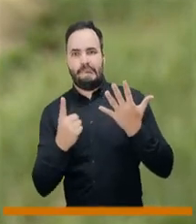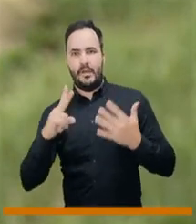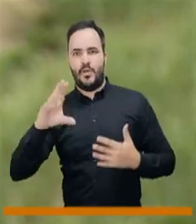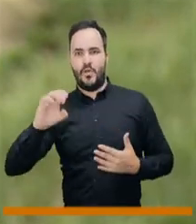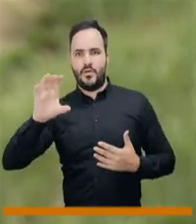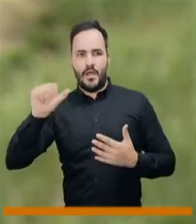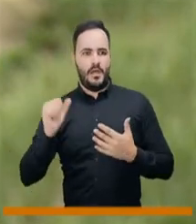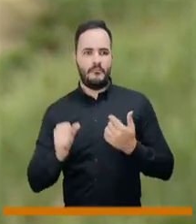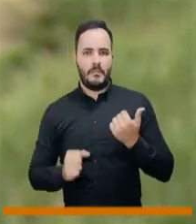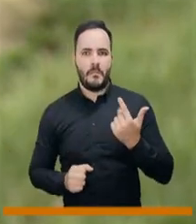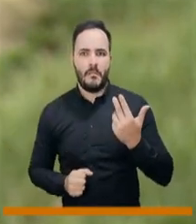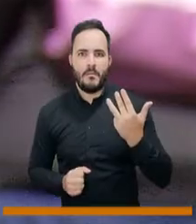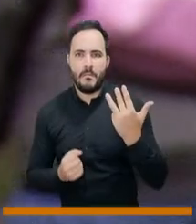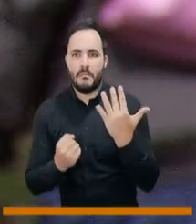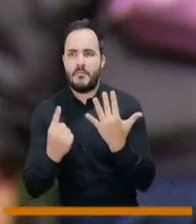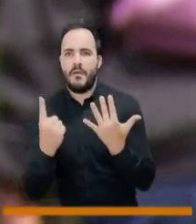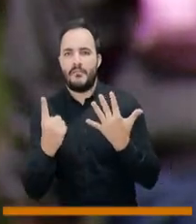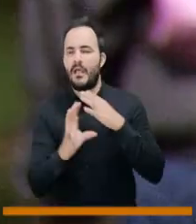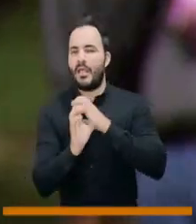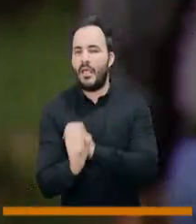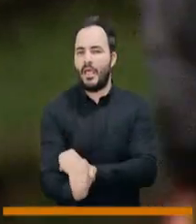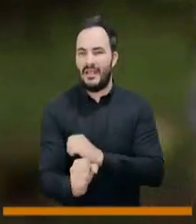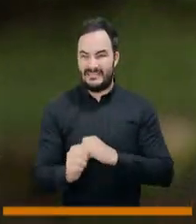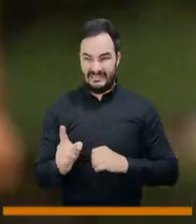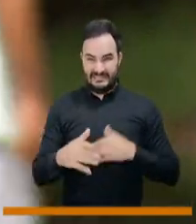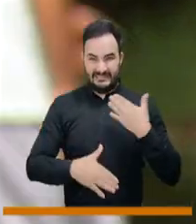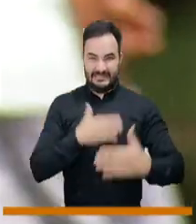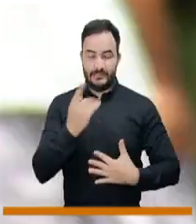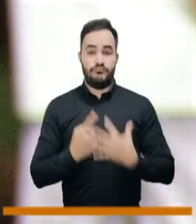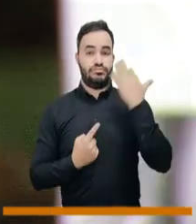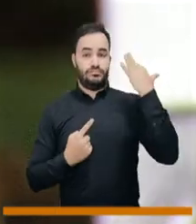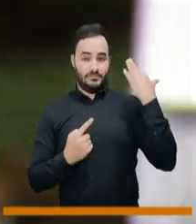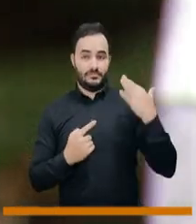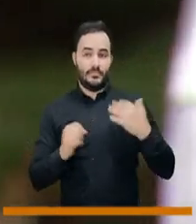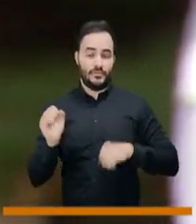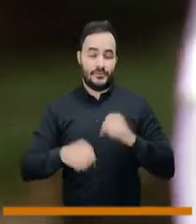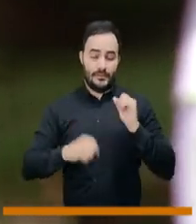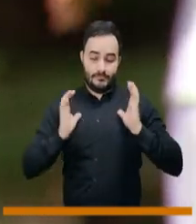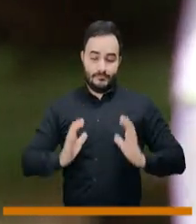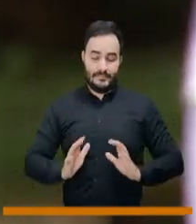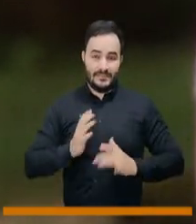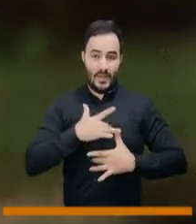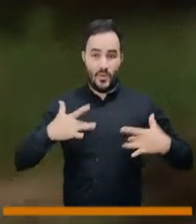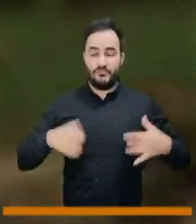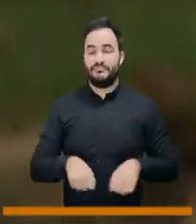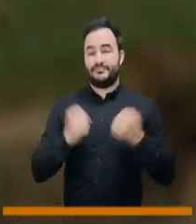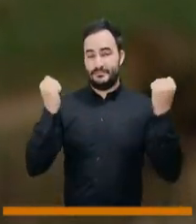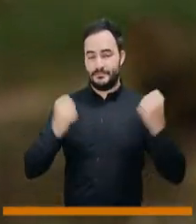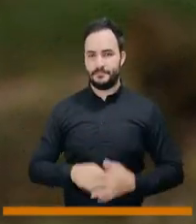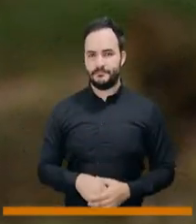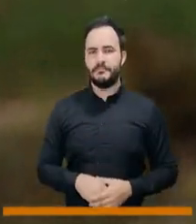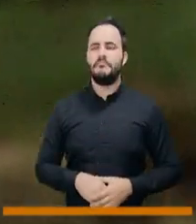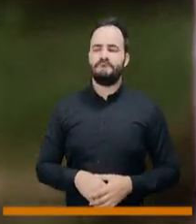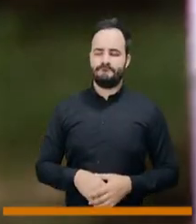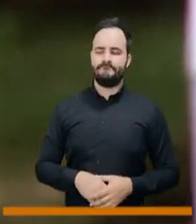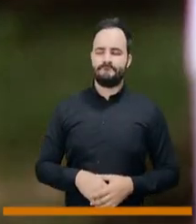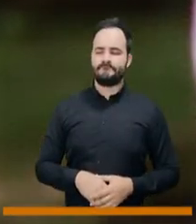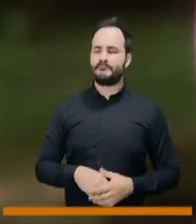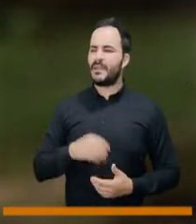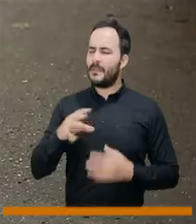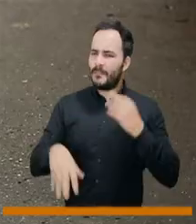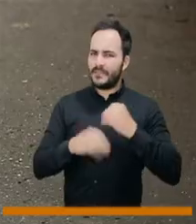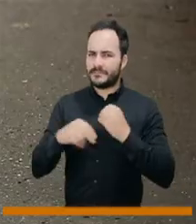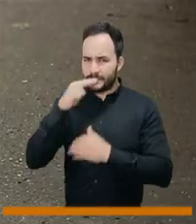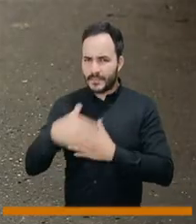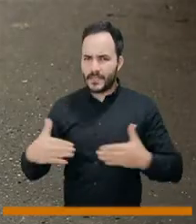más rápida sea la intervención, menos el riesgo de que escale el consumo y el daño que eso puede traer a largo plazo. Doctora, le